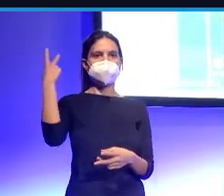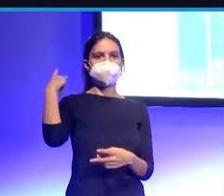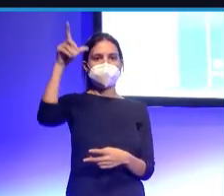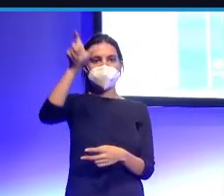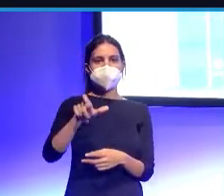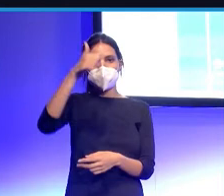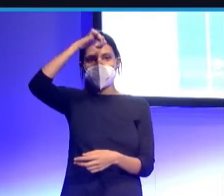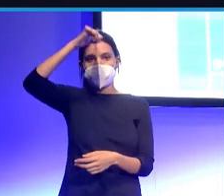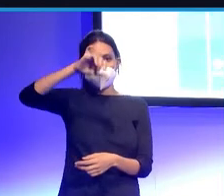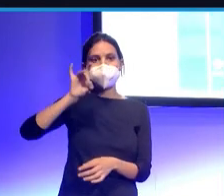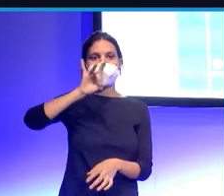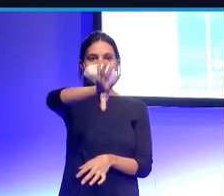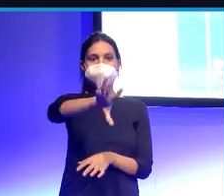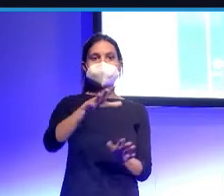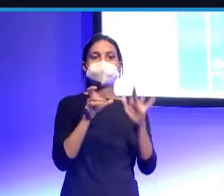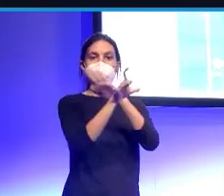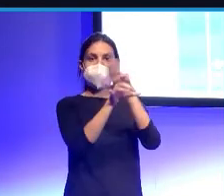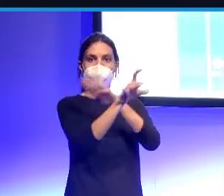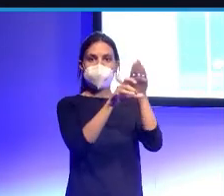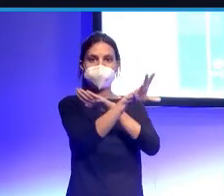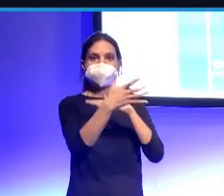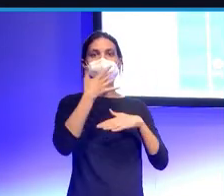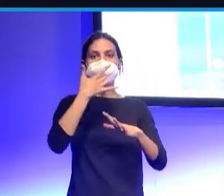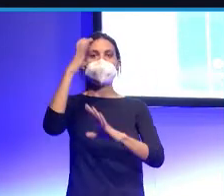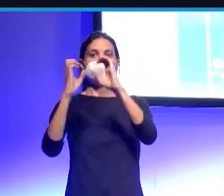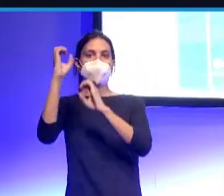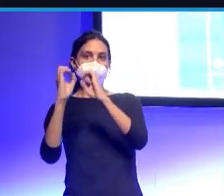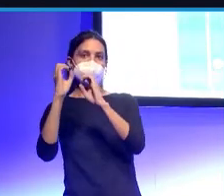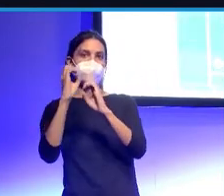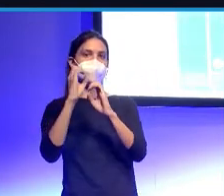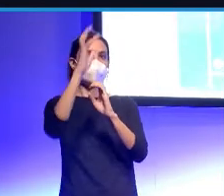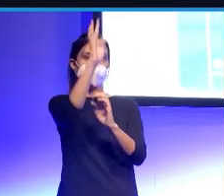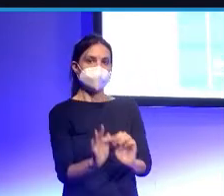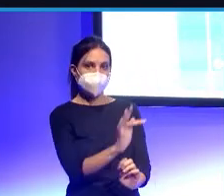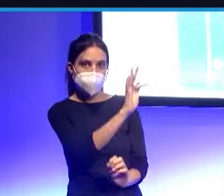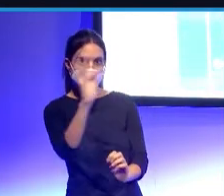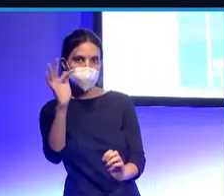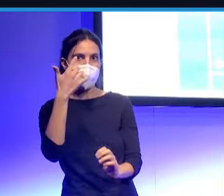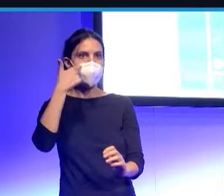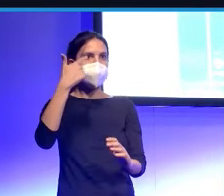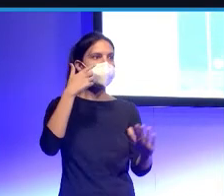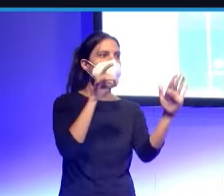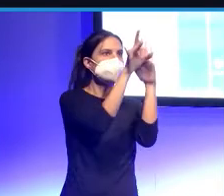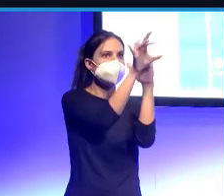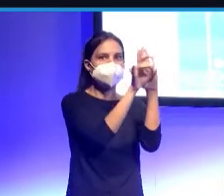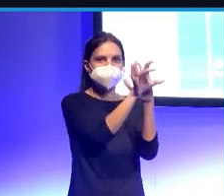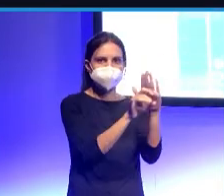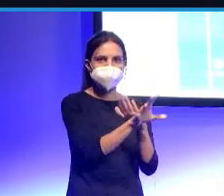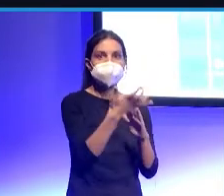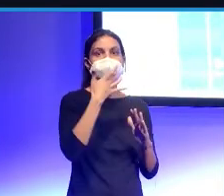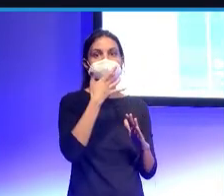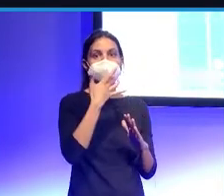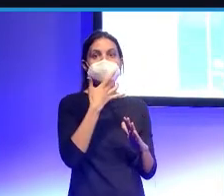esas probabilidades de que Gerard Moreno, toda la probabilidad de todos esos tiros de que Gerard Moreno, pues, metiera gol,